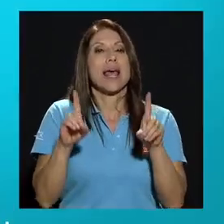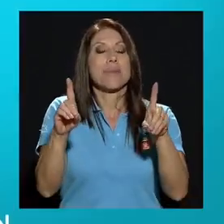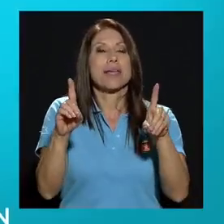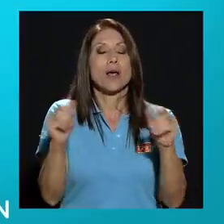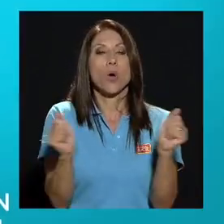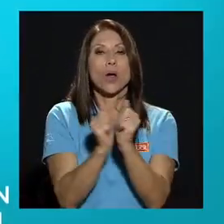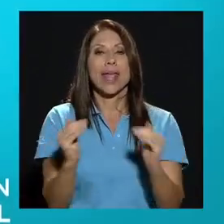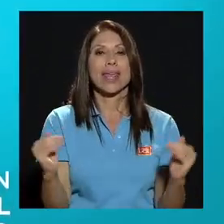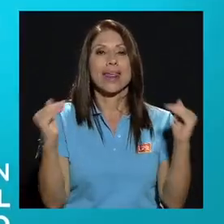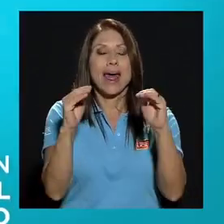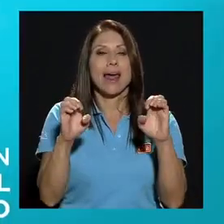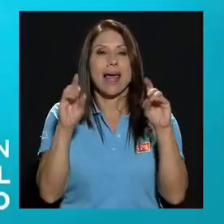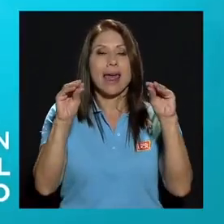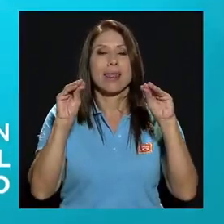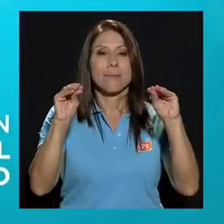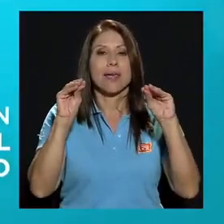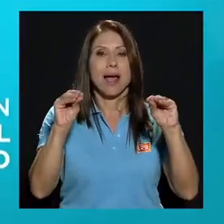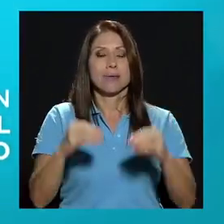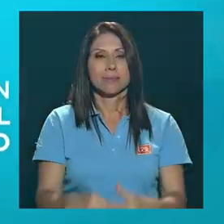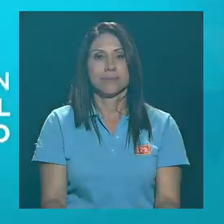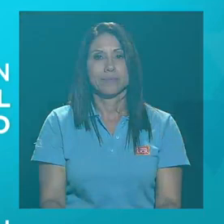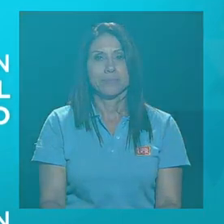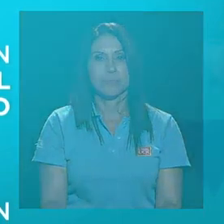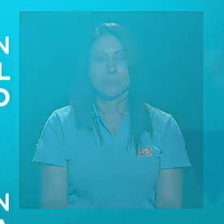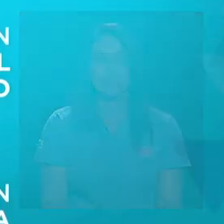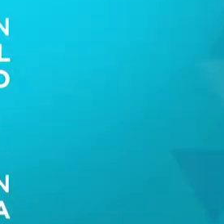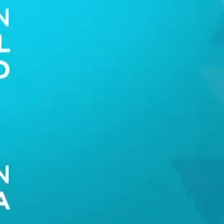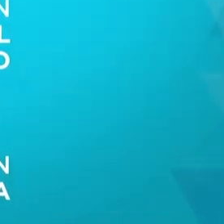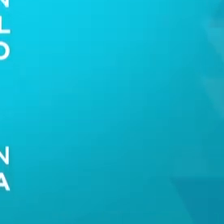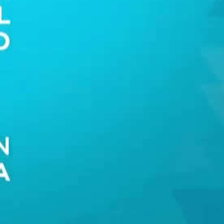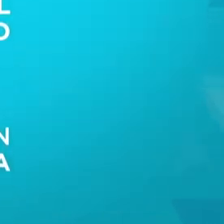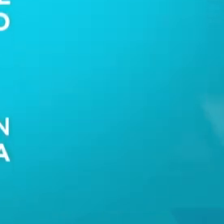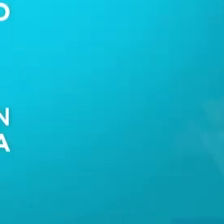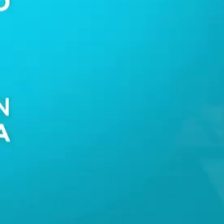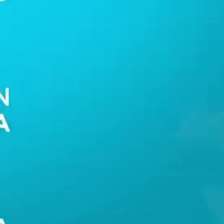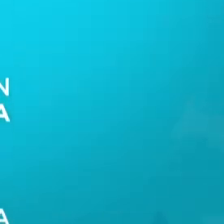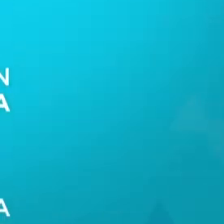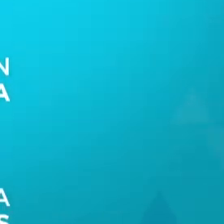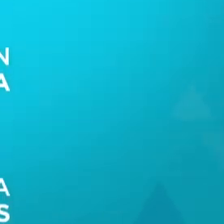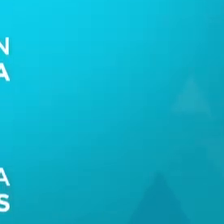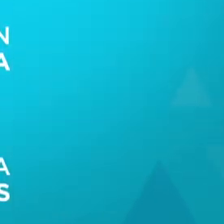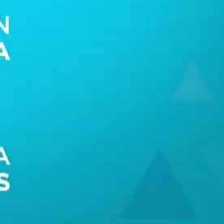la gente no la no